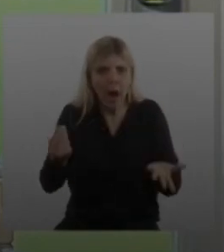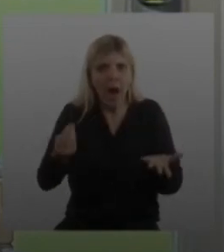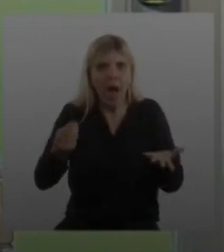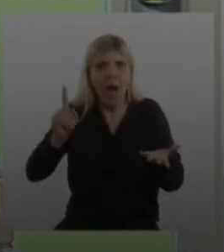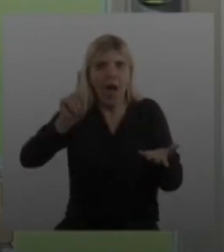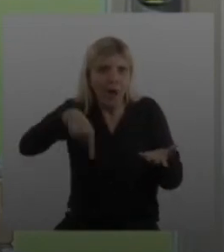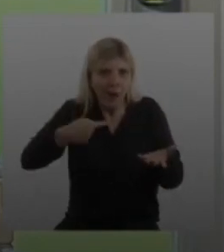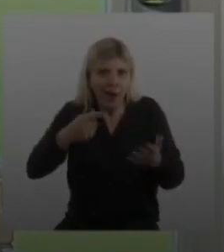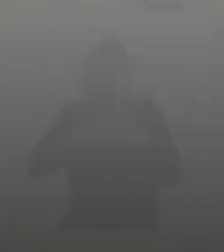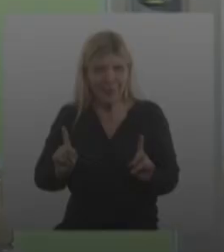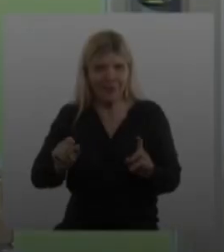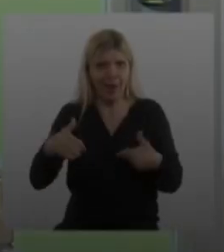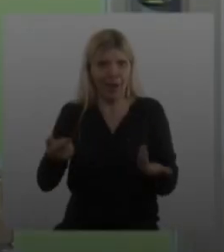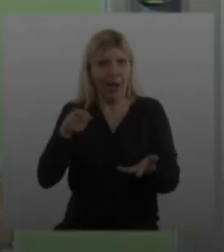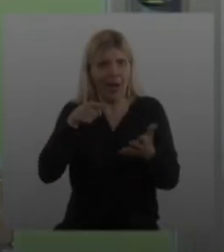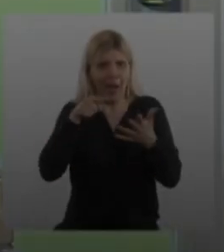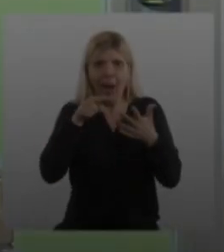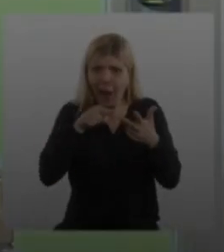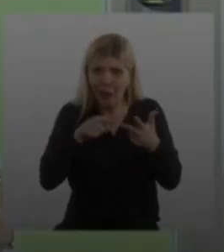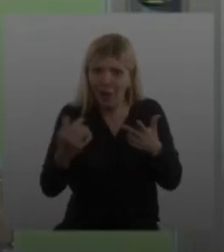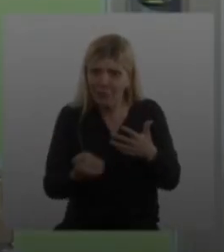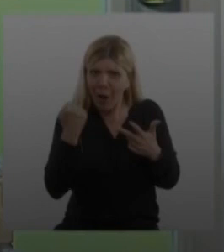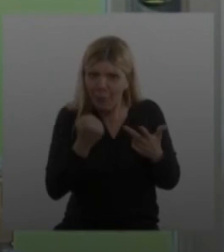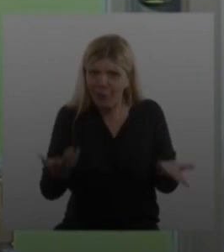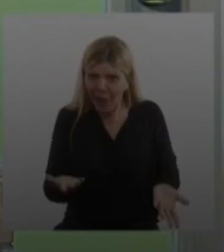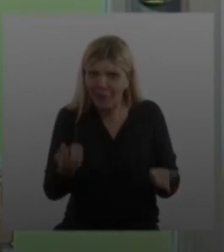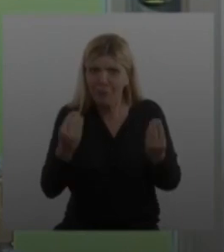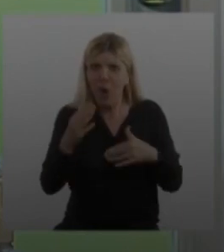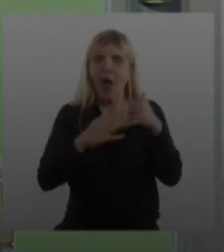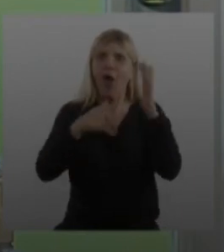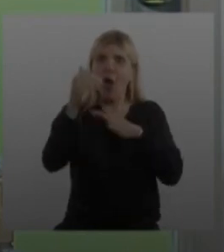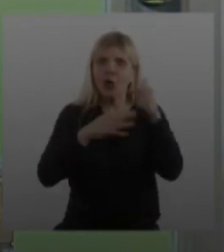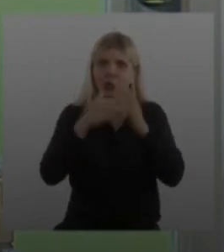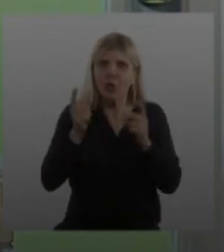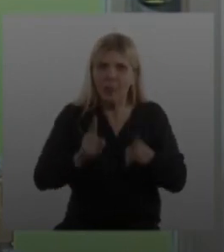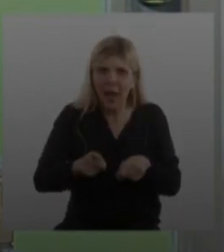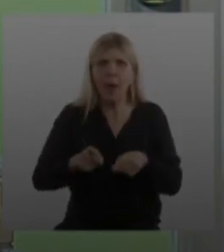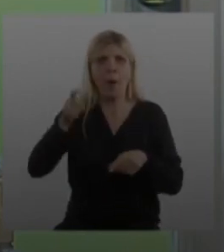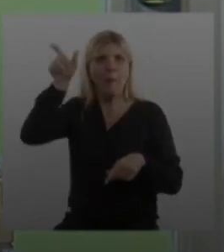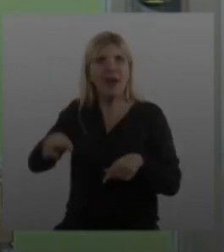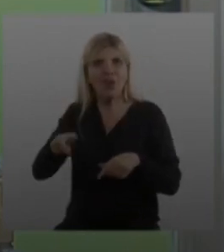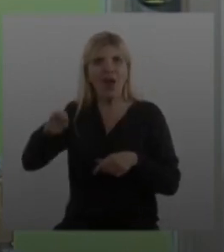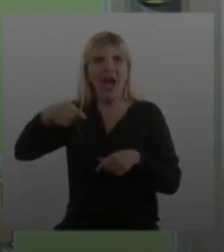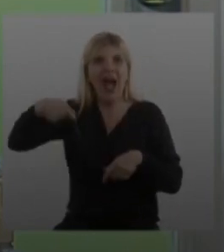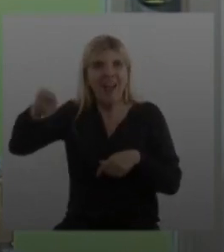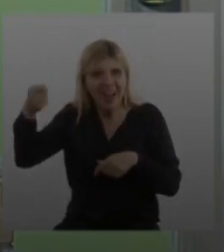que es impresionante. Detrás de la construcción no solamente hay albañiles que trabajan,